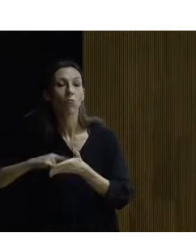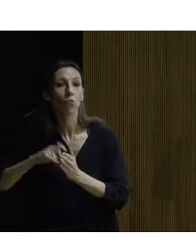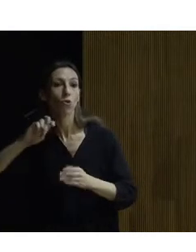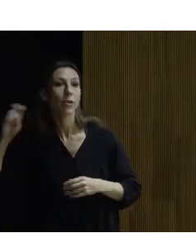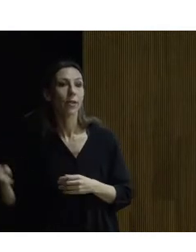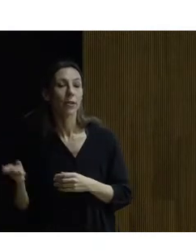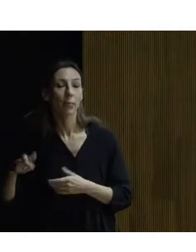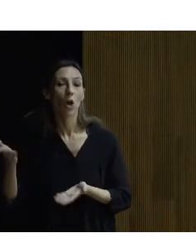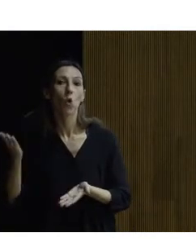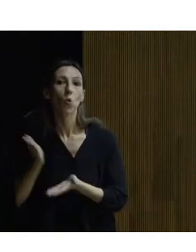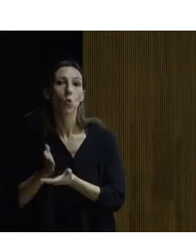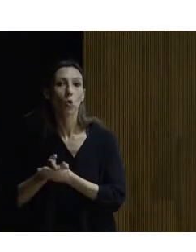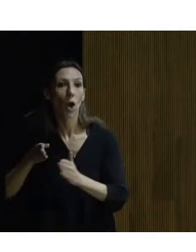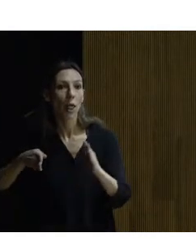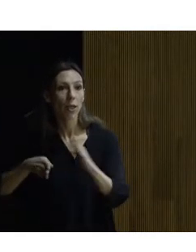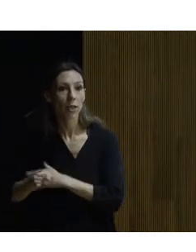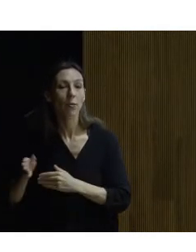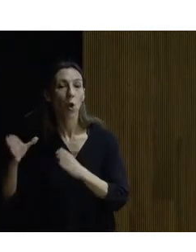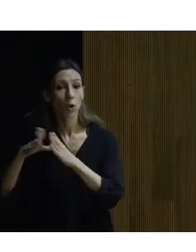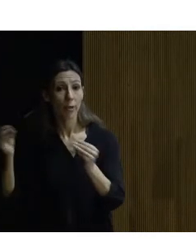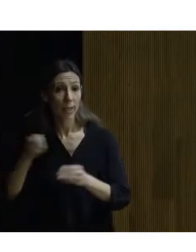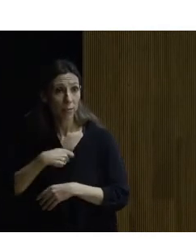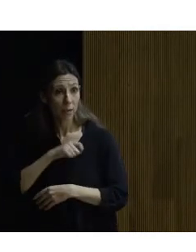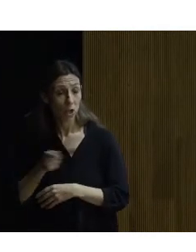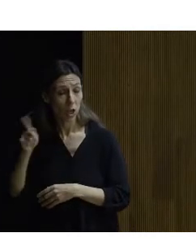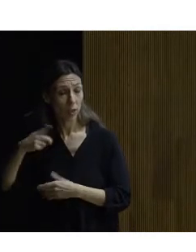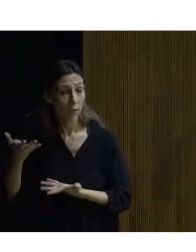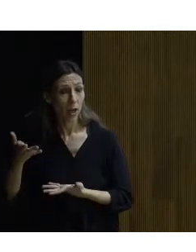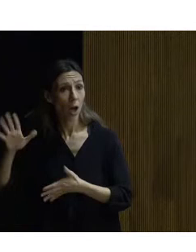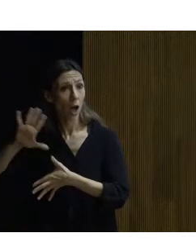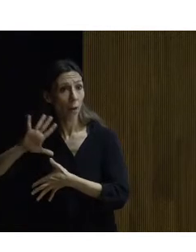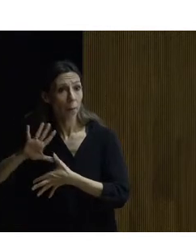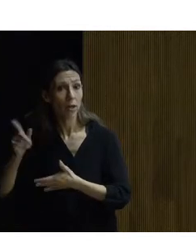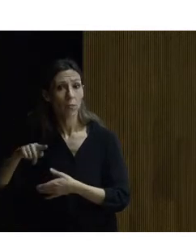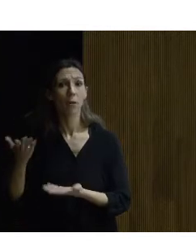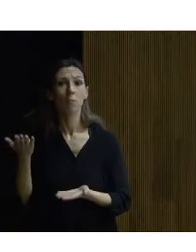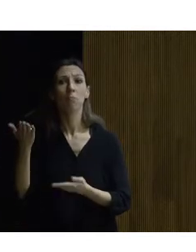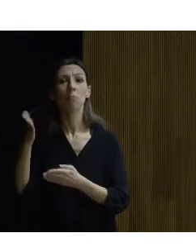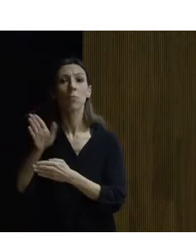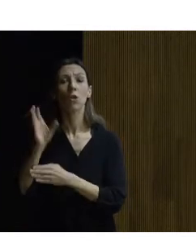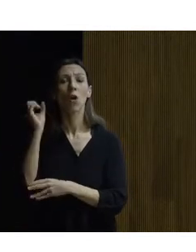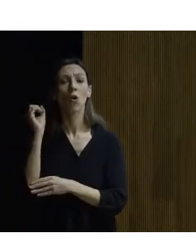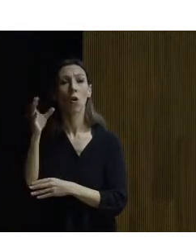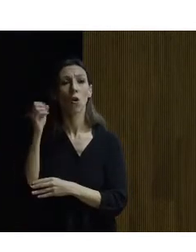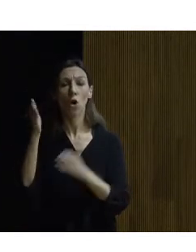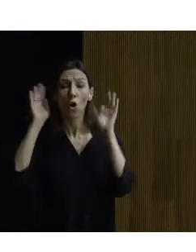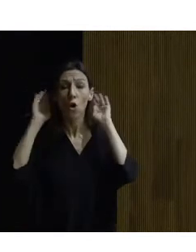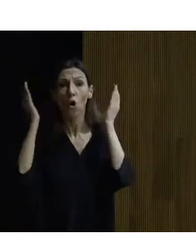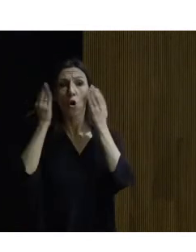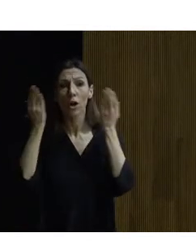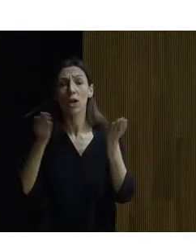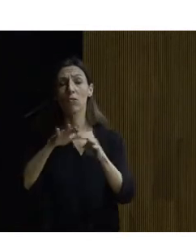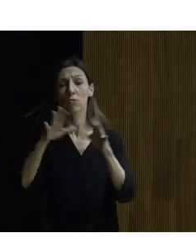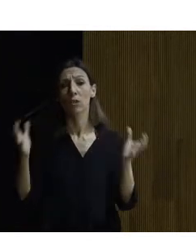accesibilidad realizados en universidades españolas e iberoamericanas colegios profesionales ponente en numerosos congresos internacionales seminarios